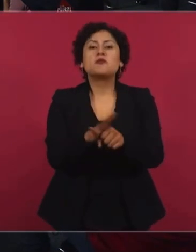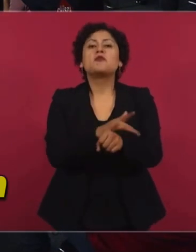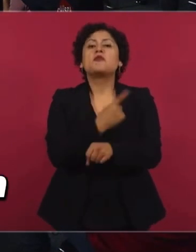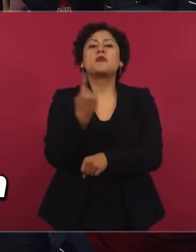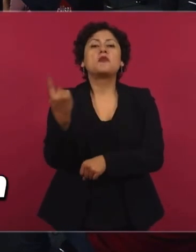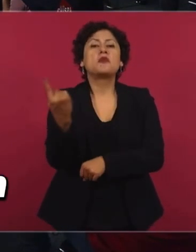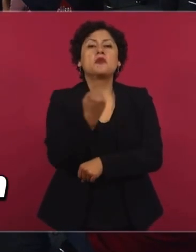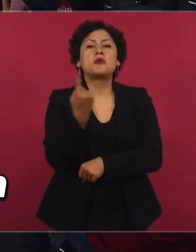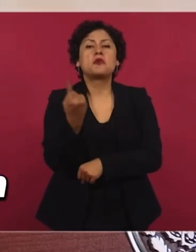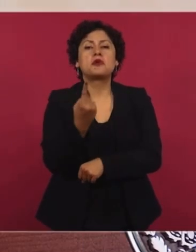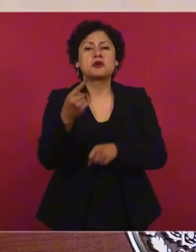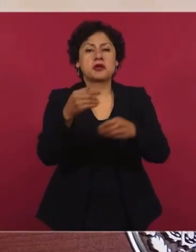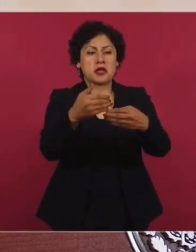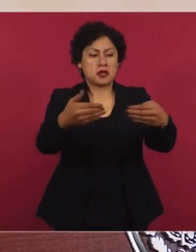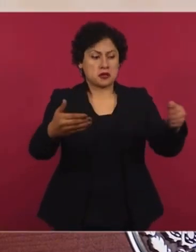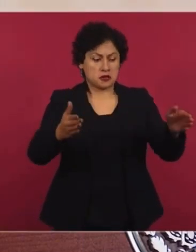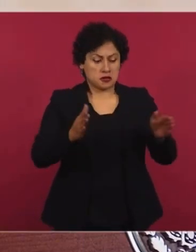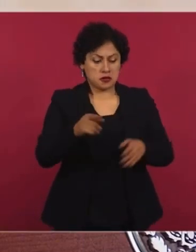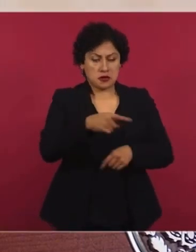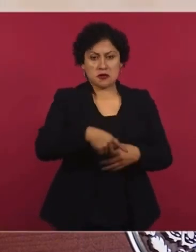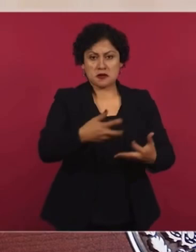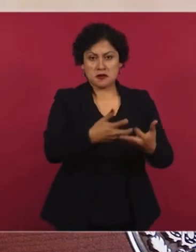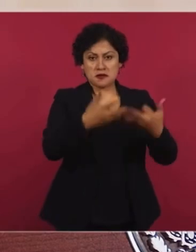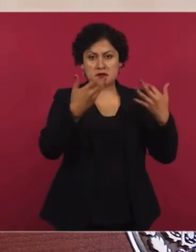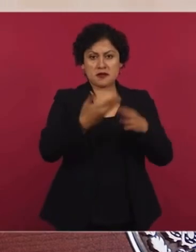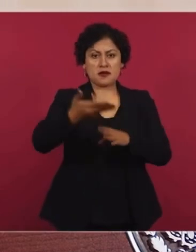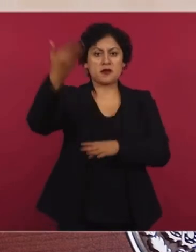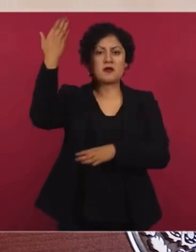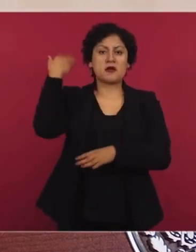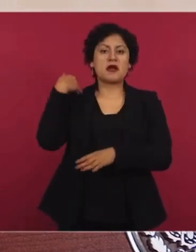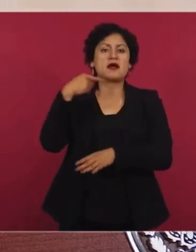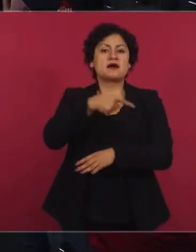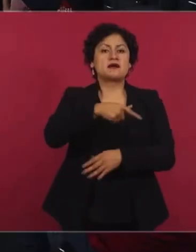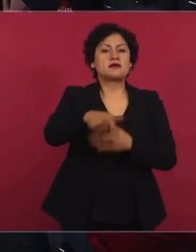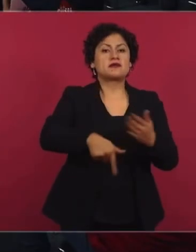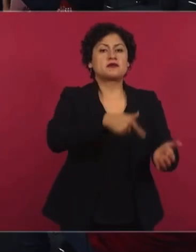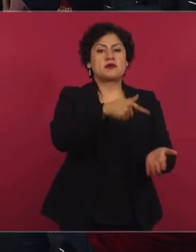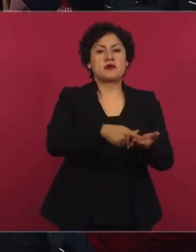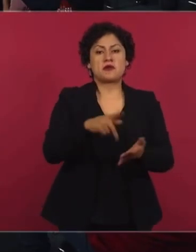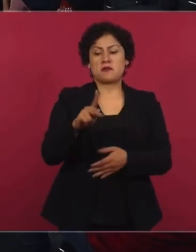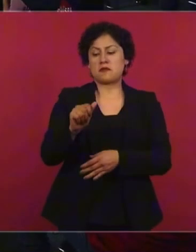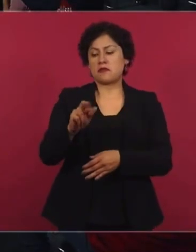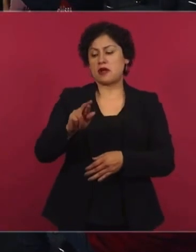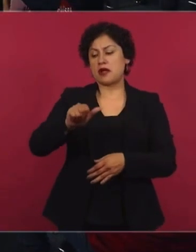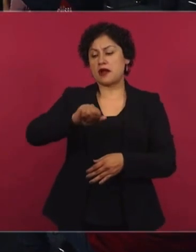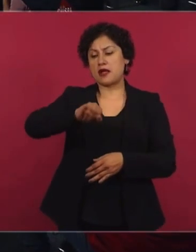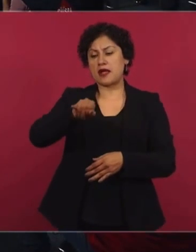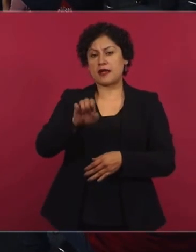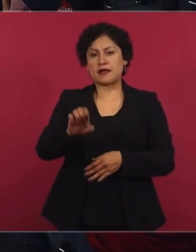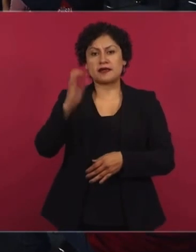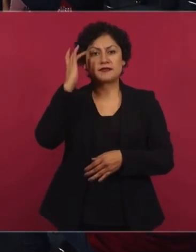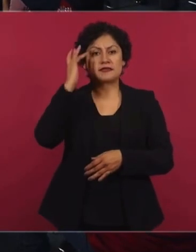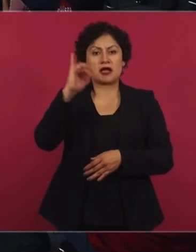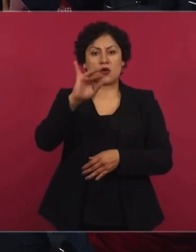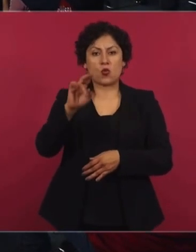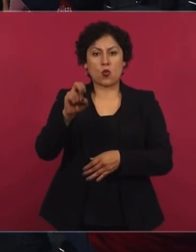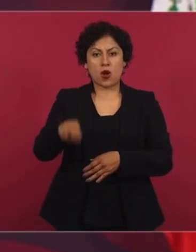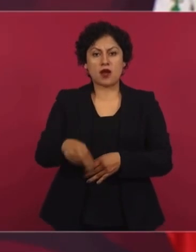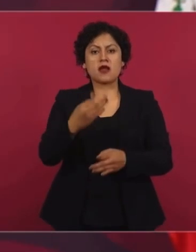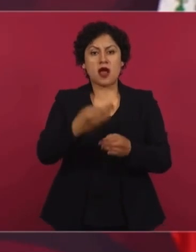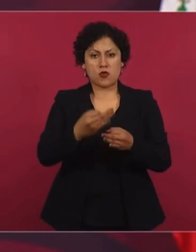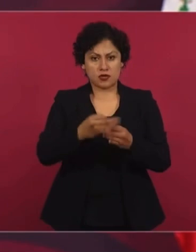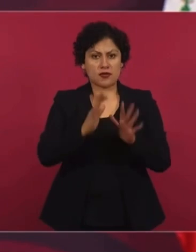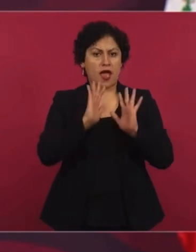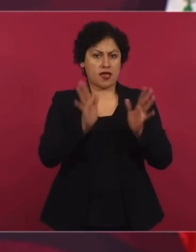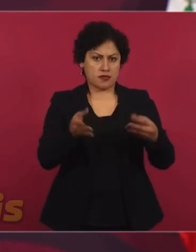se había expropiado en la época de Salinas que se llama el paraje San Juan, que ya está poblado, habitado, pero ahí